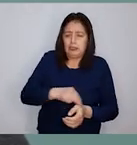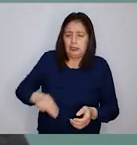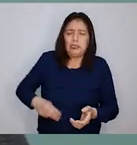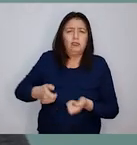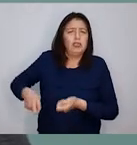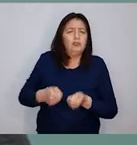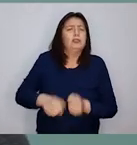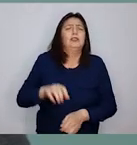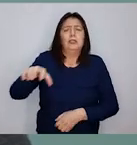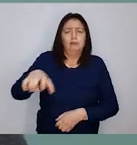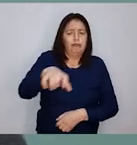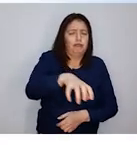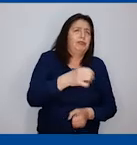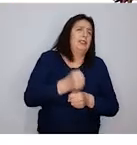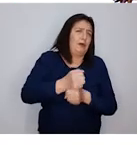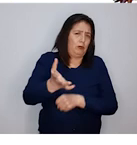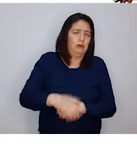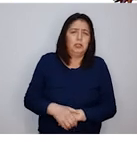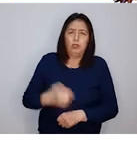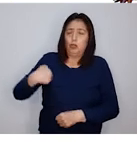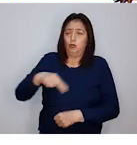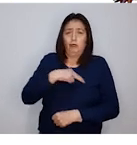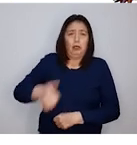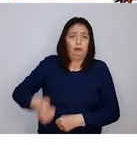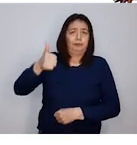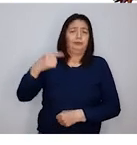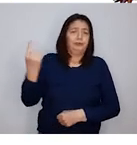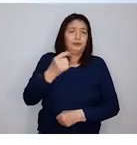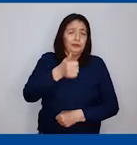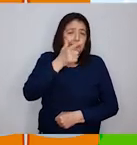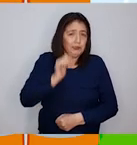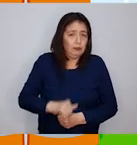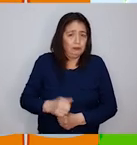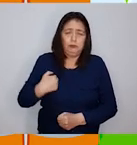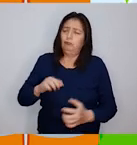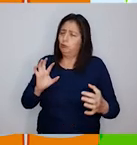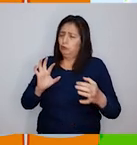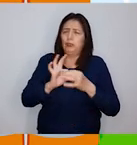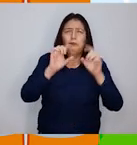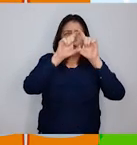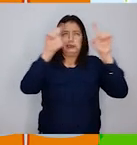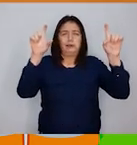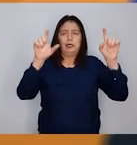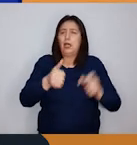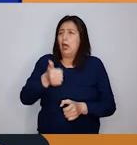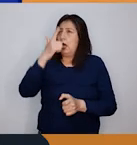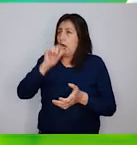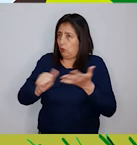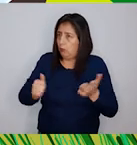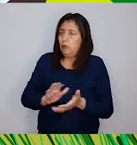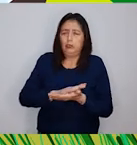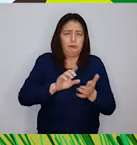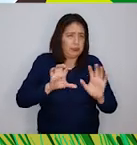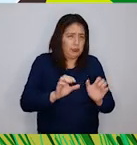través de núcleos ejecutores. Somos la Autoridad Nacional del Agua y nos sumamos al lema Agua y Saneamiento,